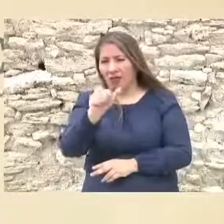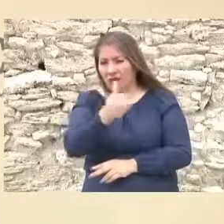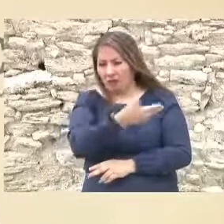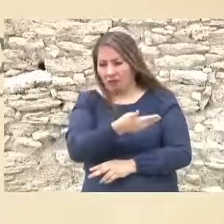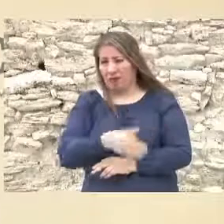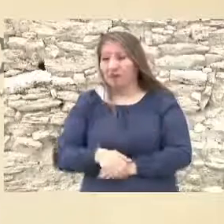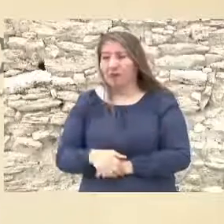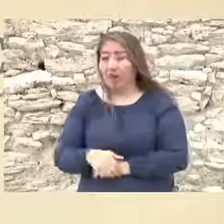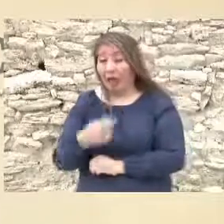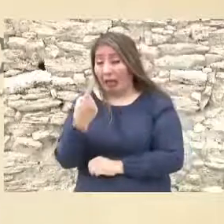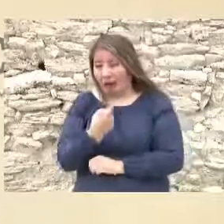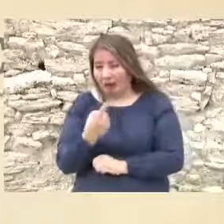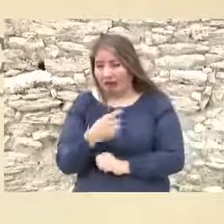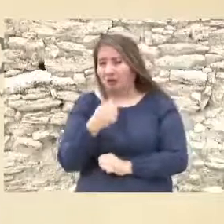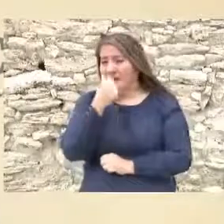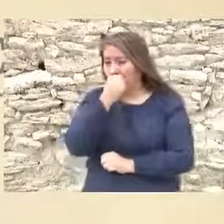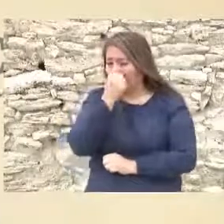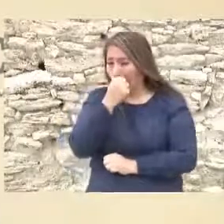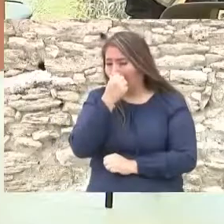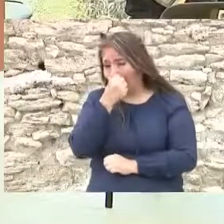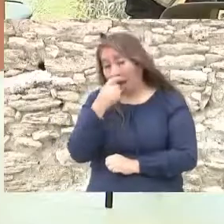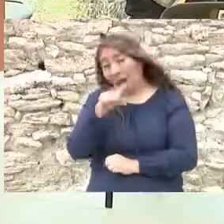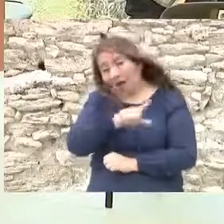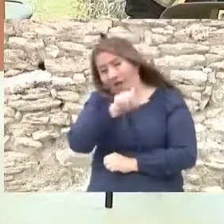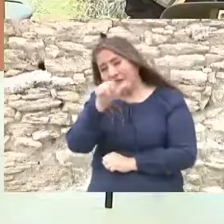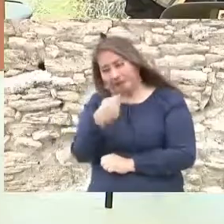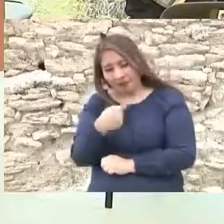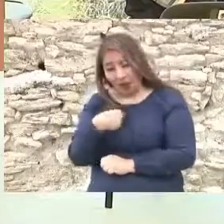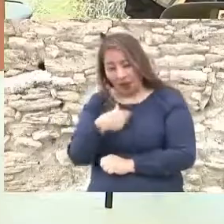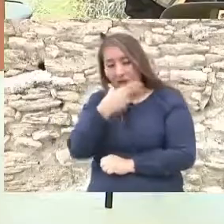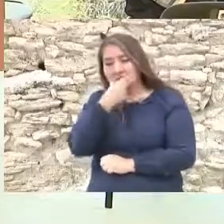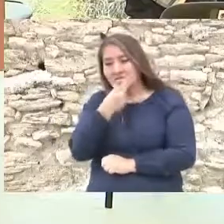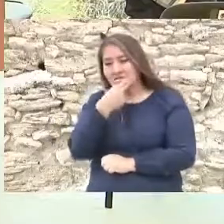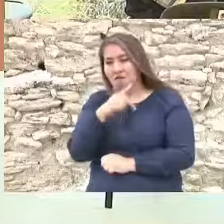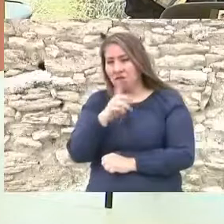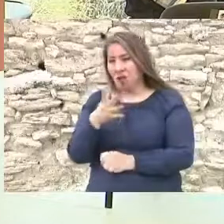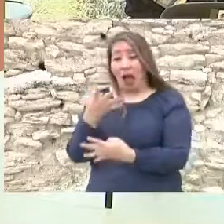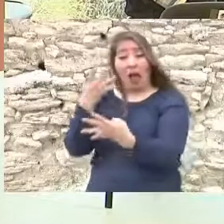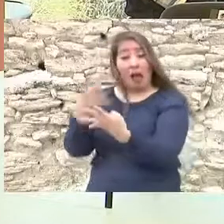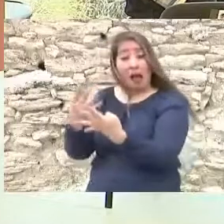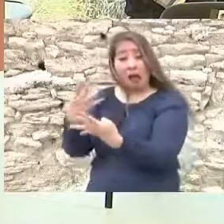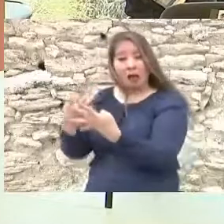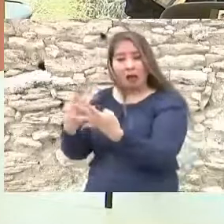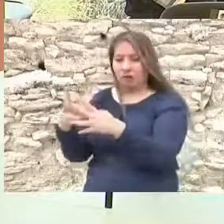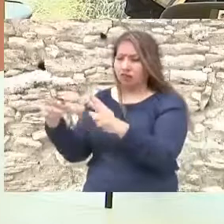a él le toca después porque no va a la cárcel